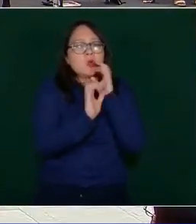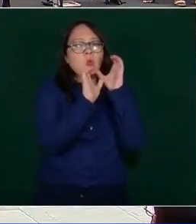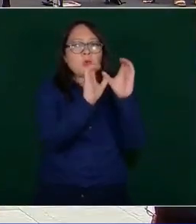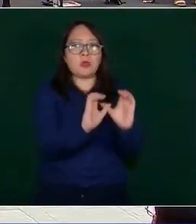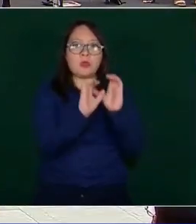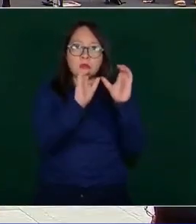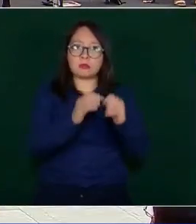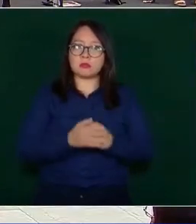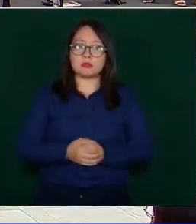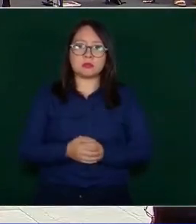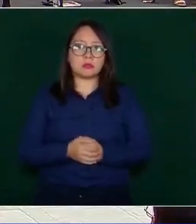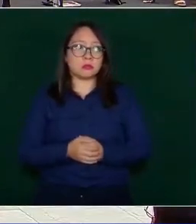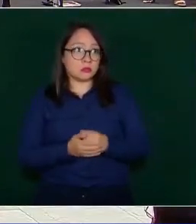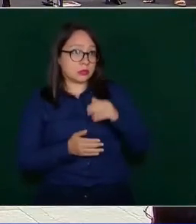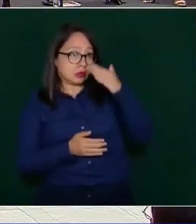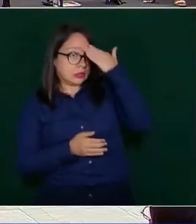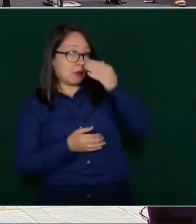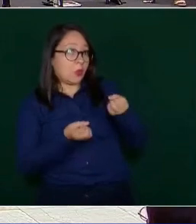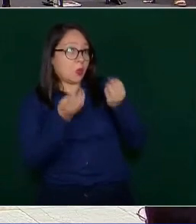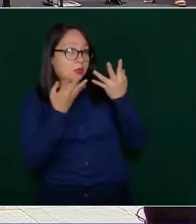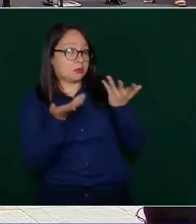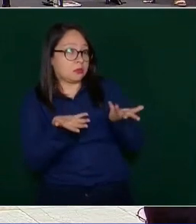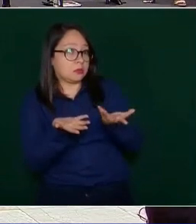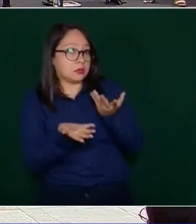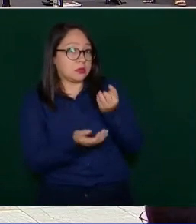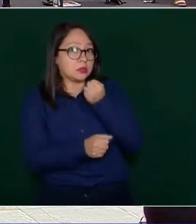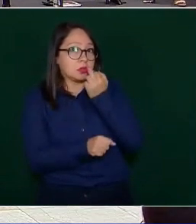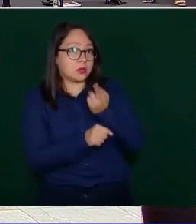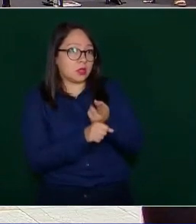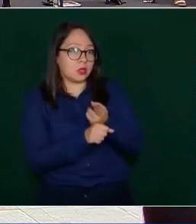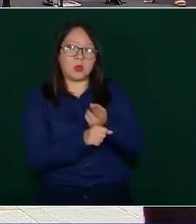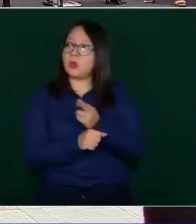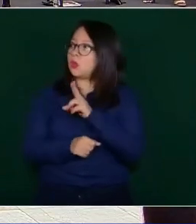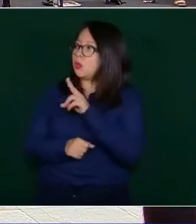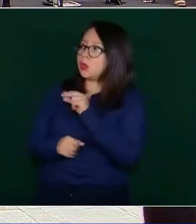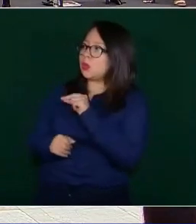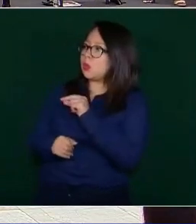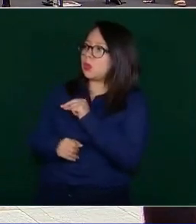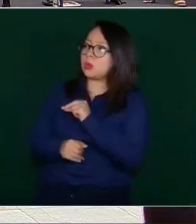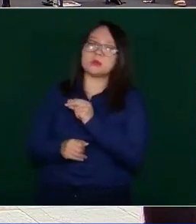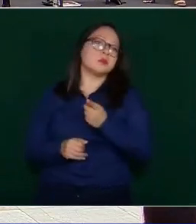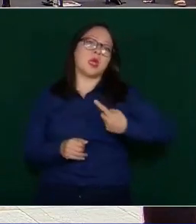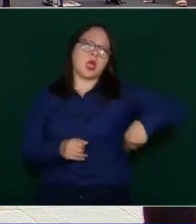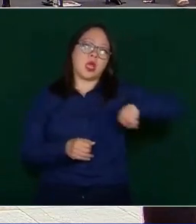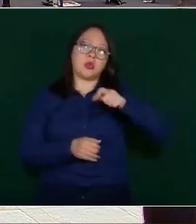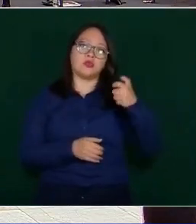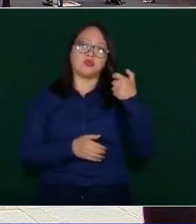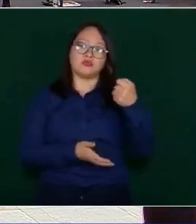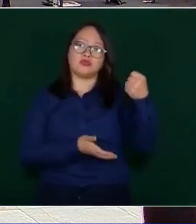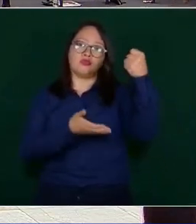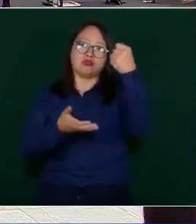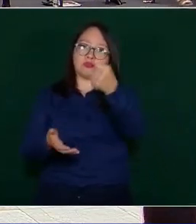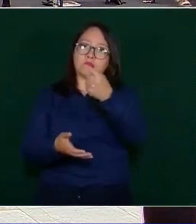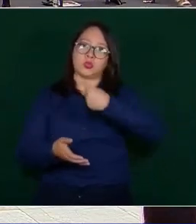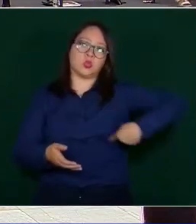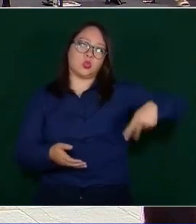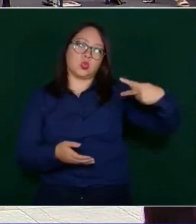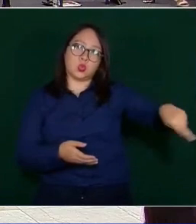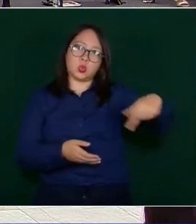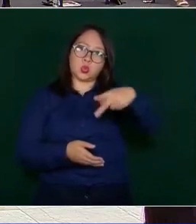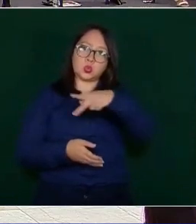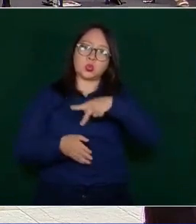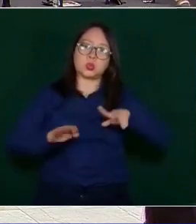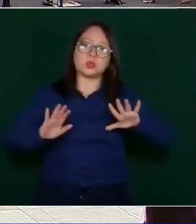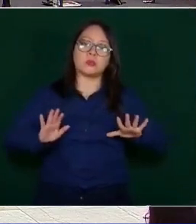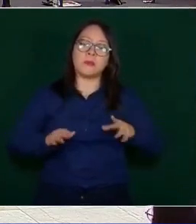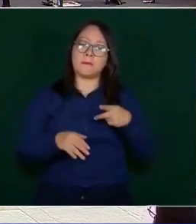secretario? ¿Se habló de montos? No, ya si es así ellos invierten, es inversión de ellos, pero